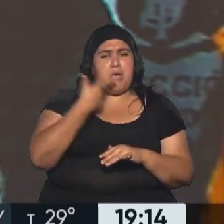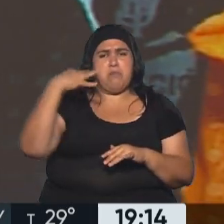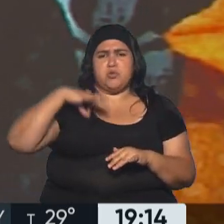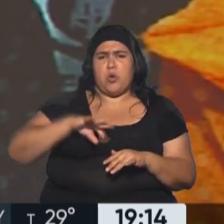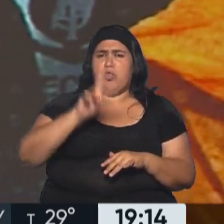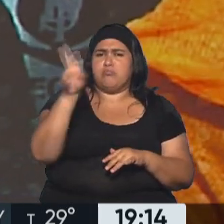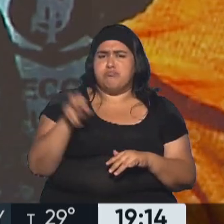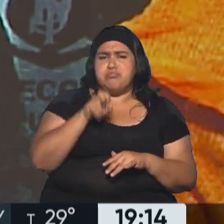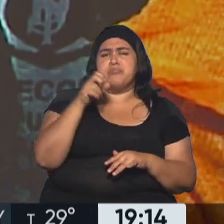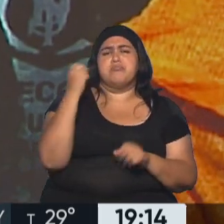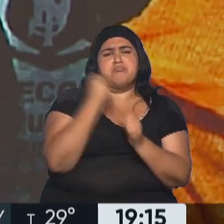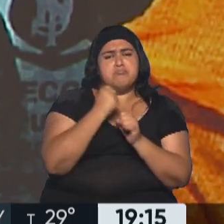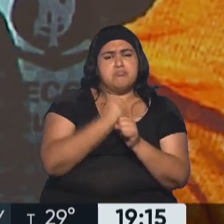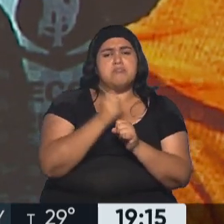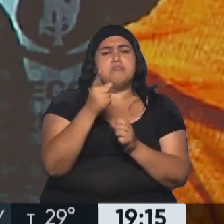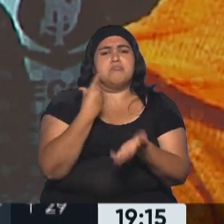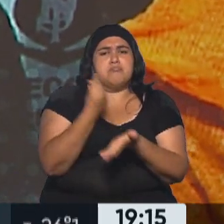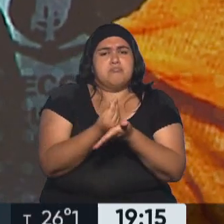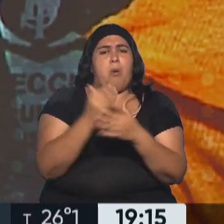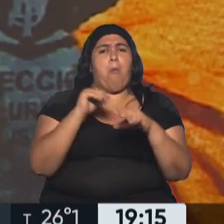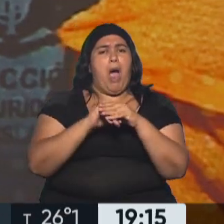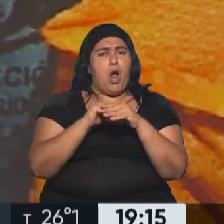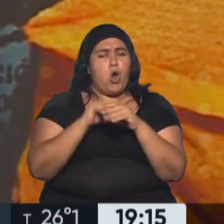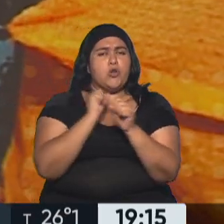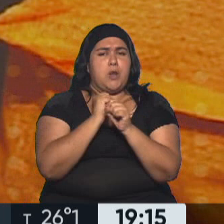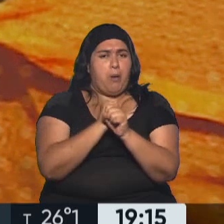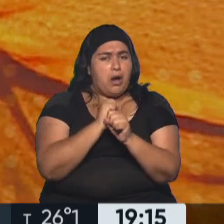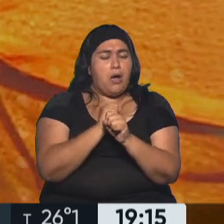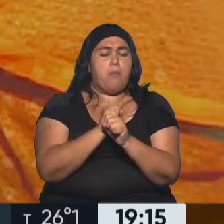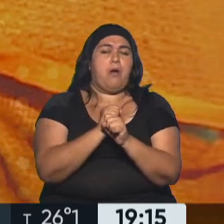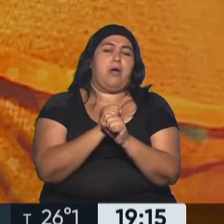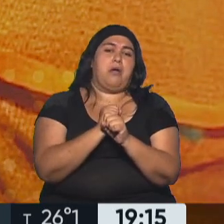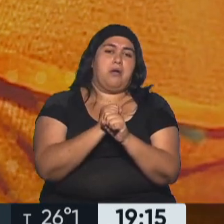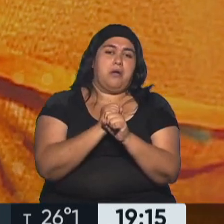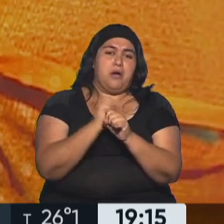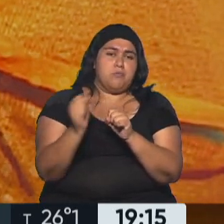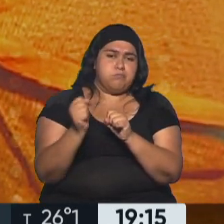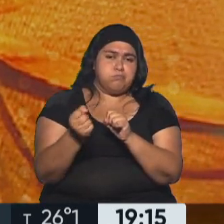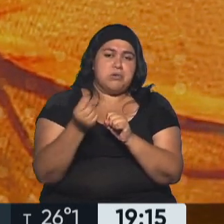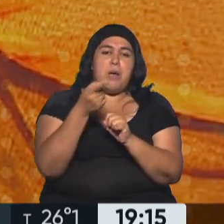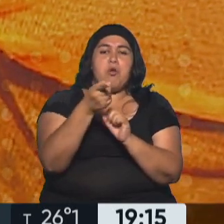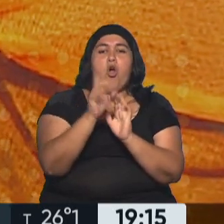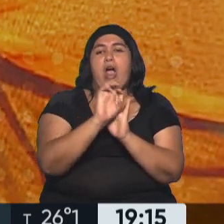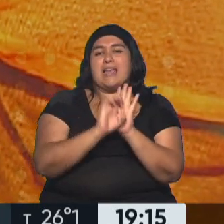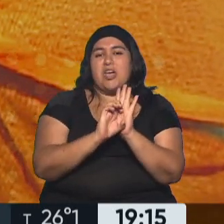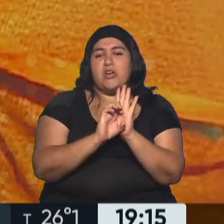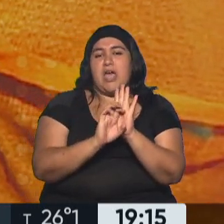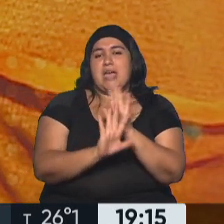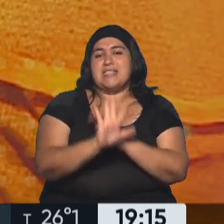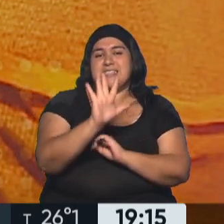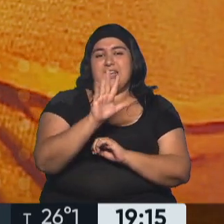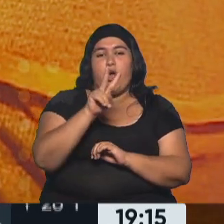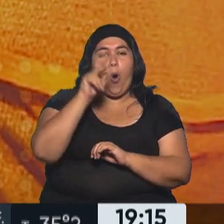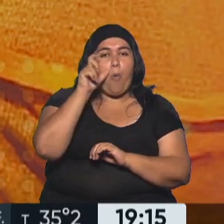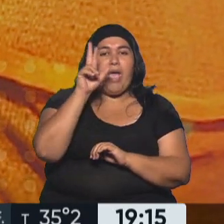muy bien. Estaba ejecutiva en un banco, pero estaba en categoría 5 del veraz.